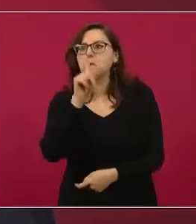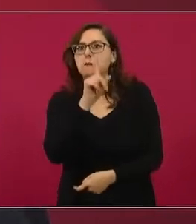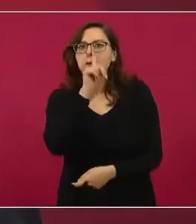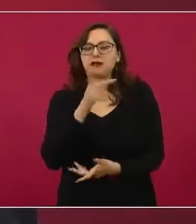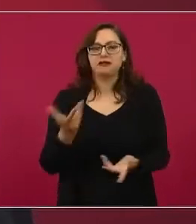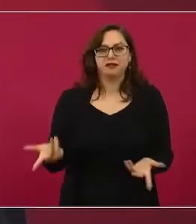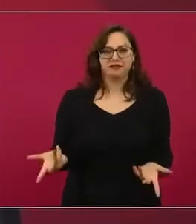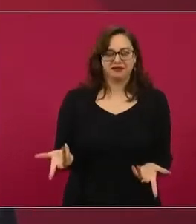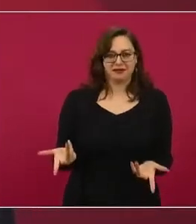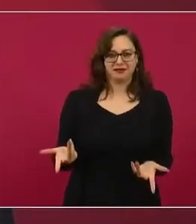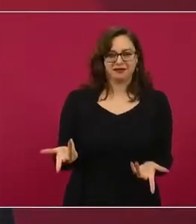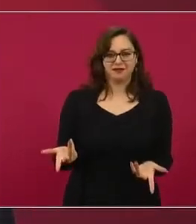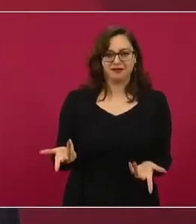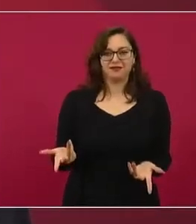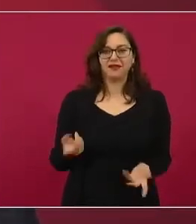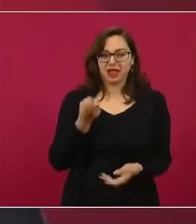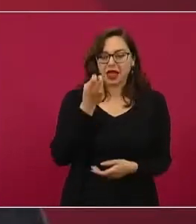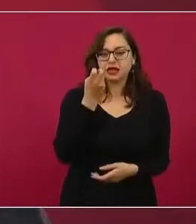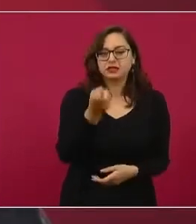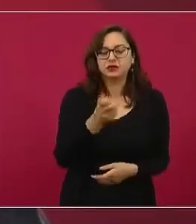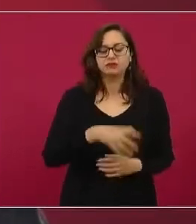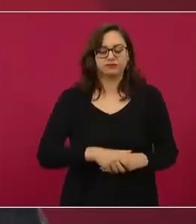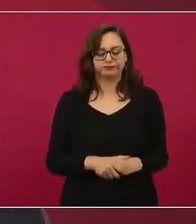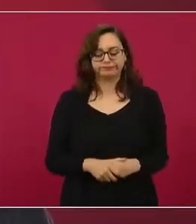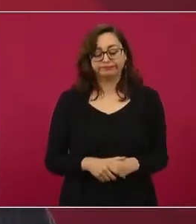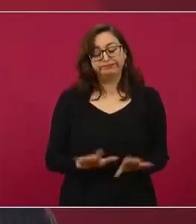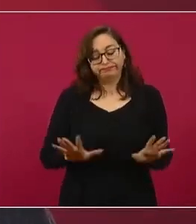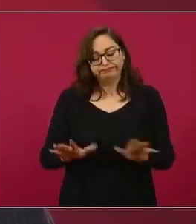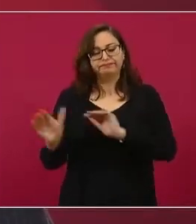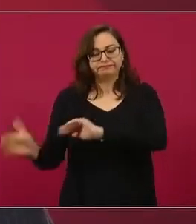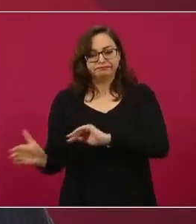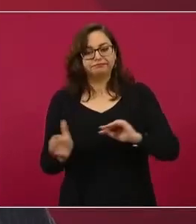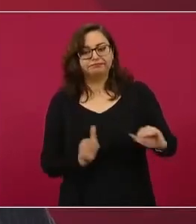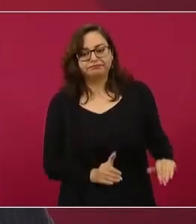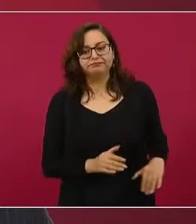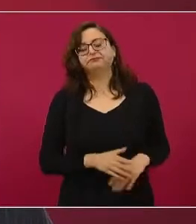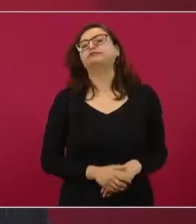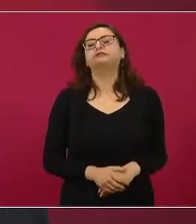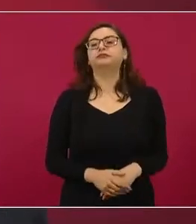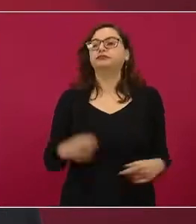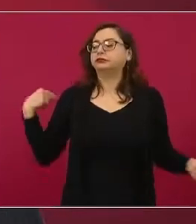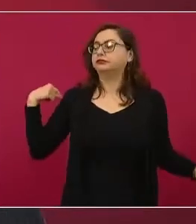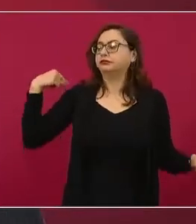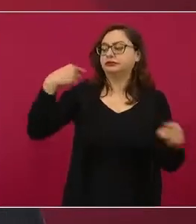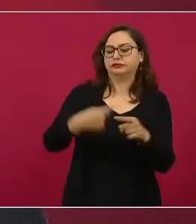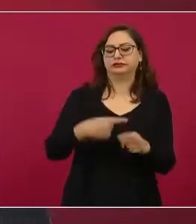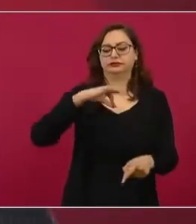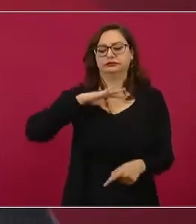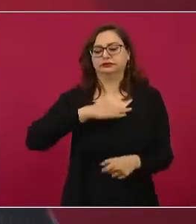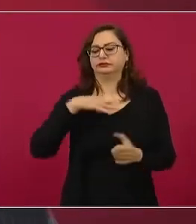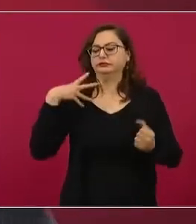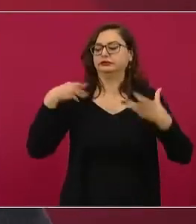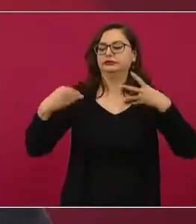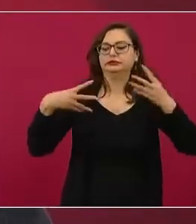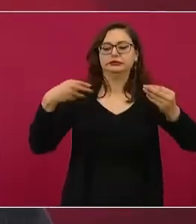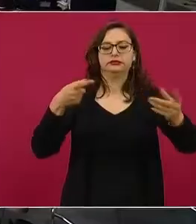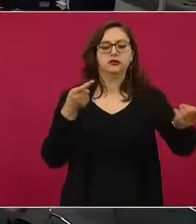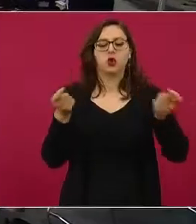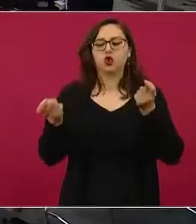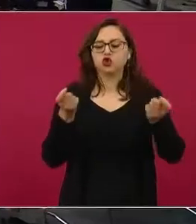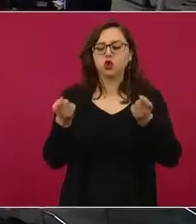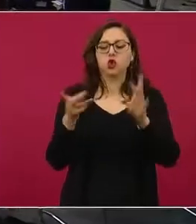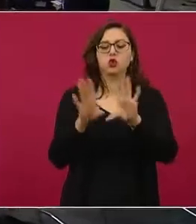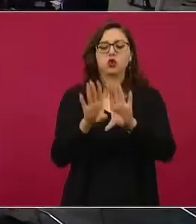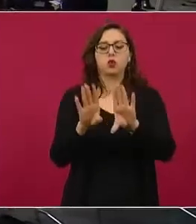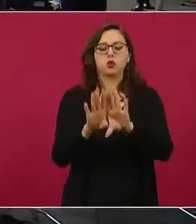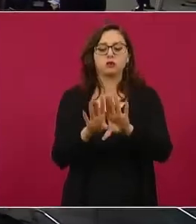Ahora termino diciendo respecto a la pregunta, en todo momento en el manejo de esta epidemia, no sólo en México, sino en el mundo, lo que buscamos